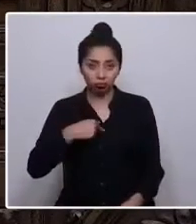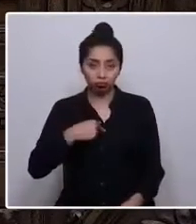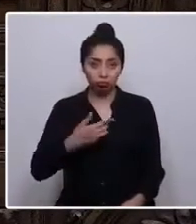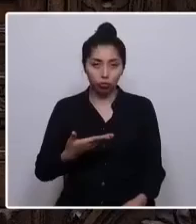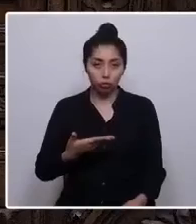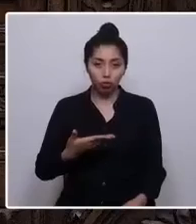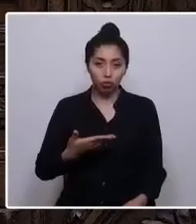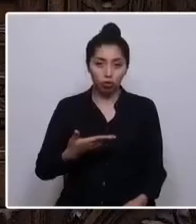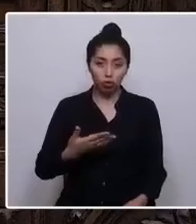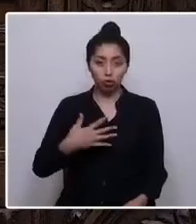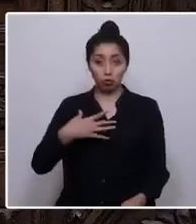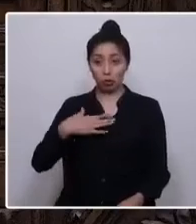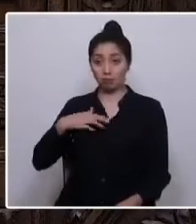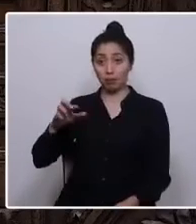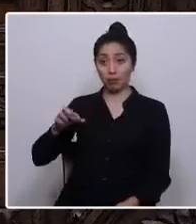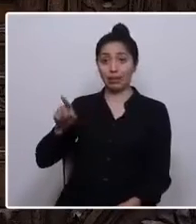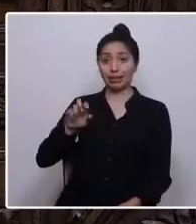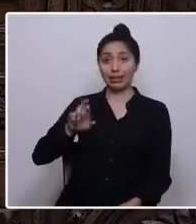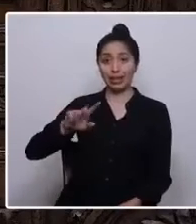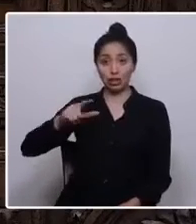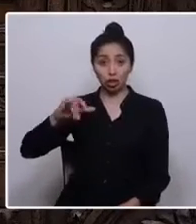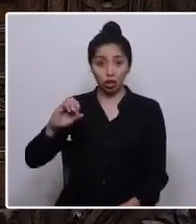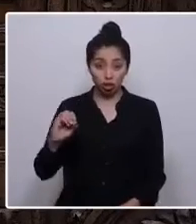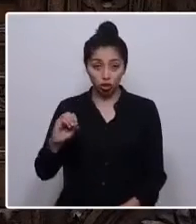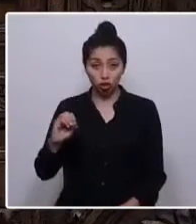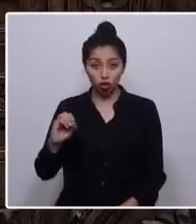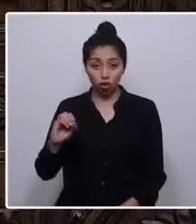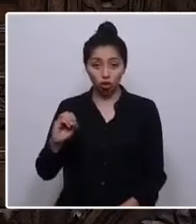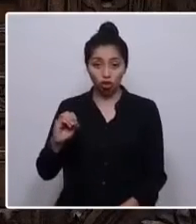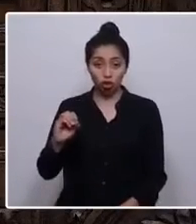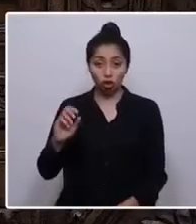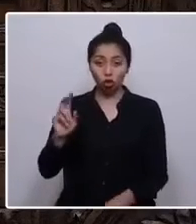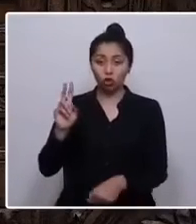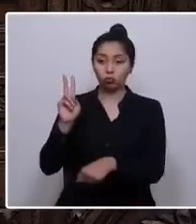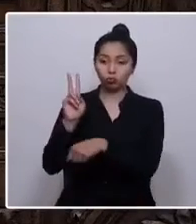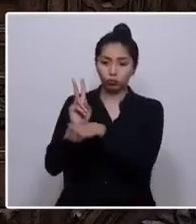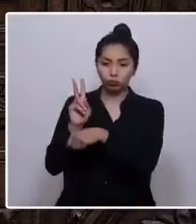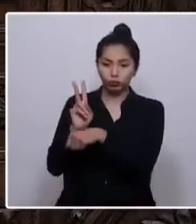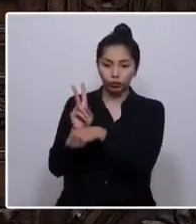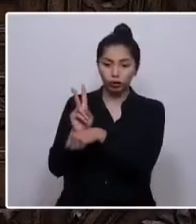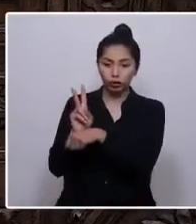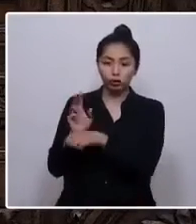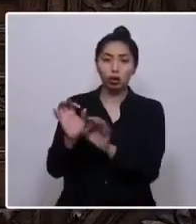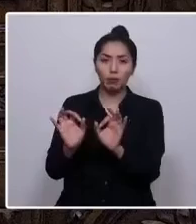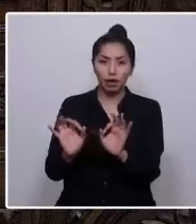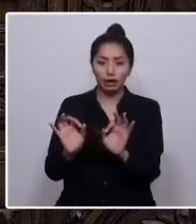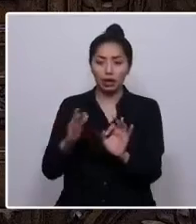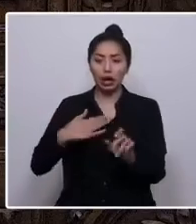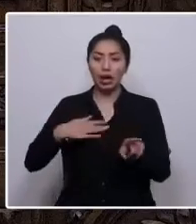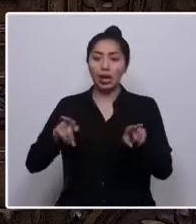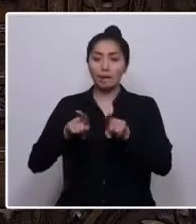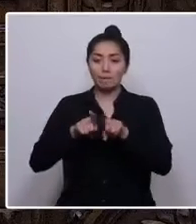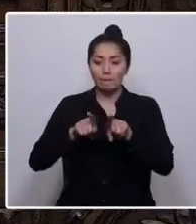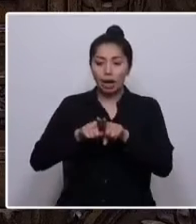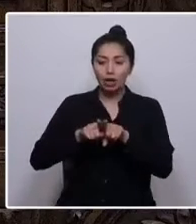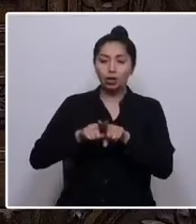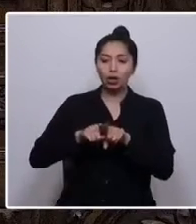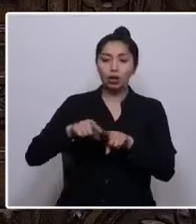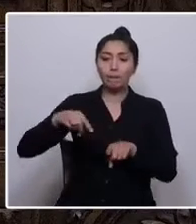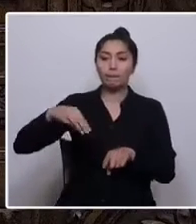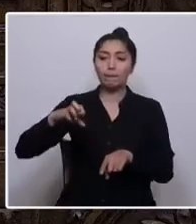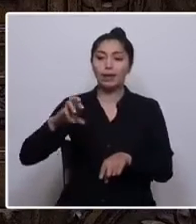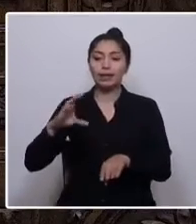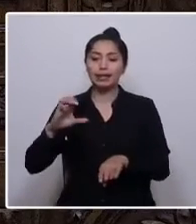hijo de Sergio y Nani, profesores normalistas, hermano de Marcela y Sergio Iván, sobrino de Vieggi,